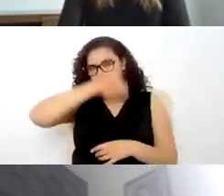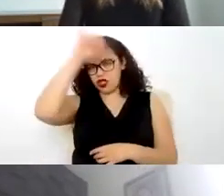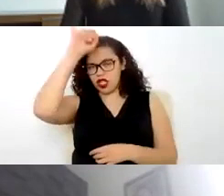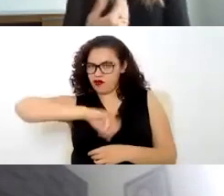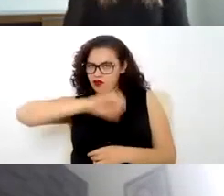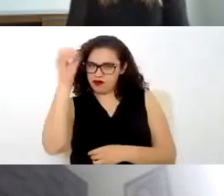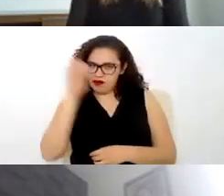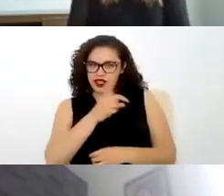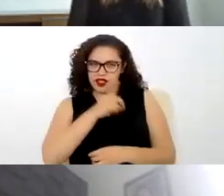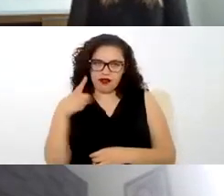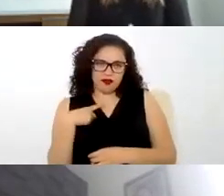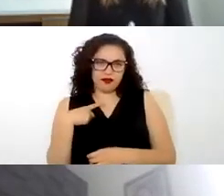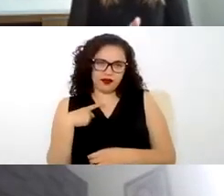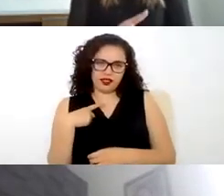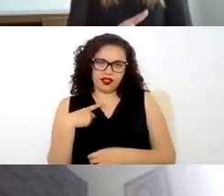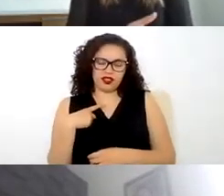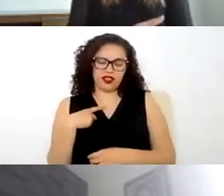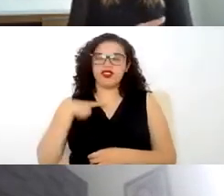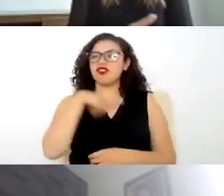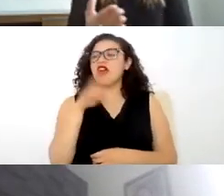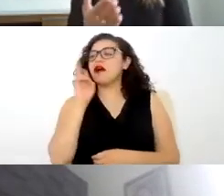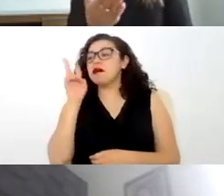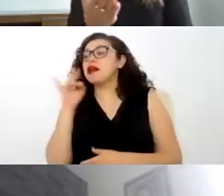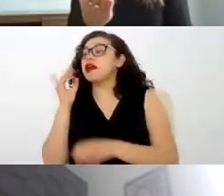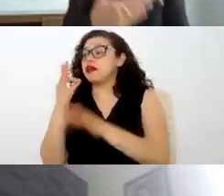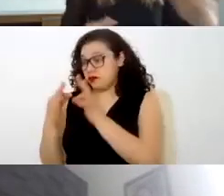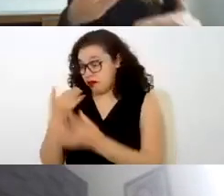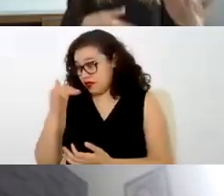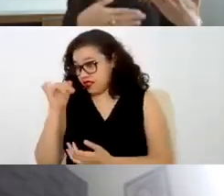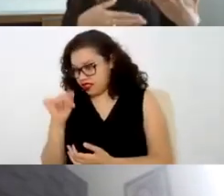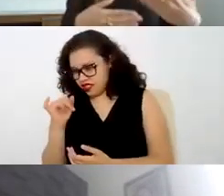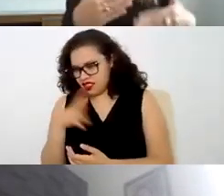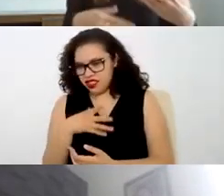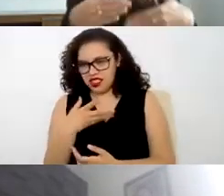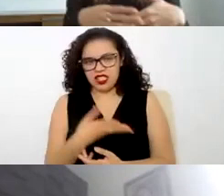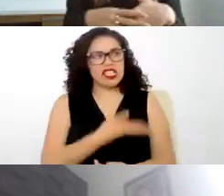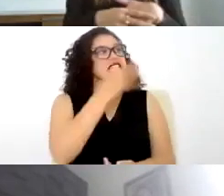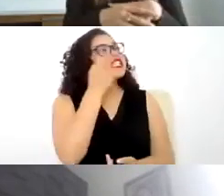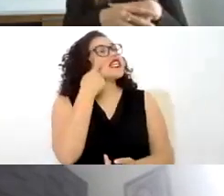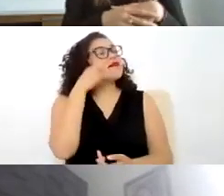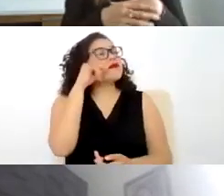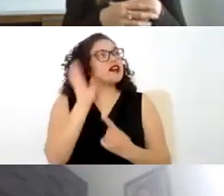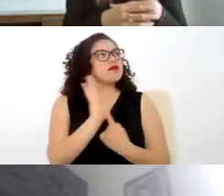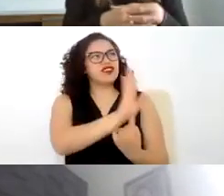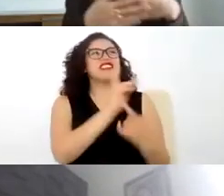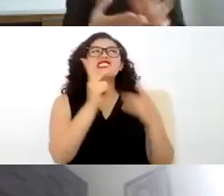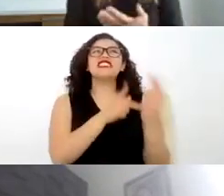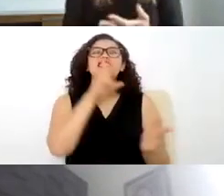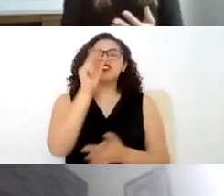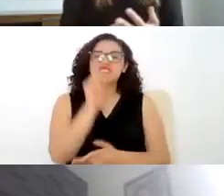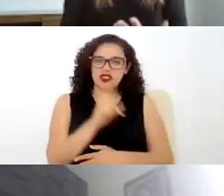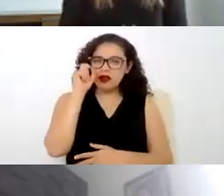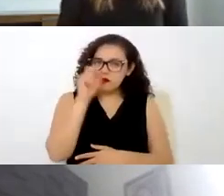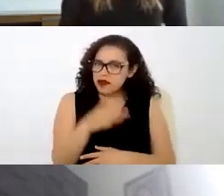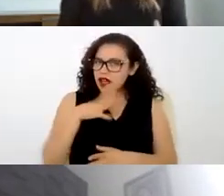ver que efectivamente lo estemos cumpliendo y no seamos reincidentes en una cuestión que ya nos había